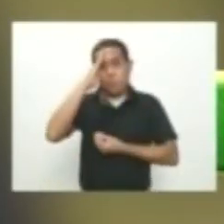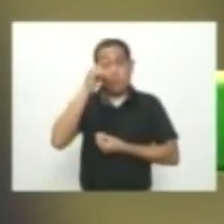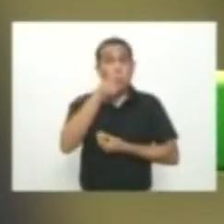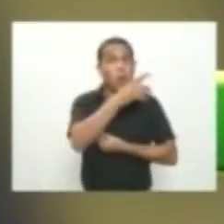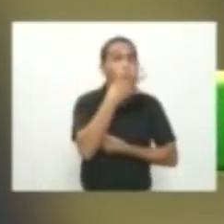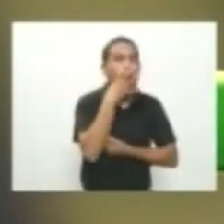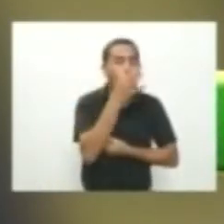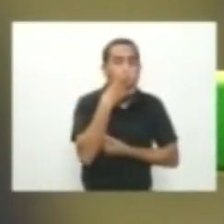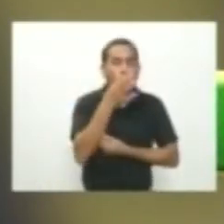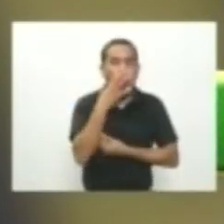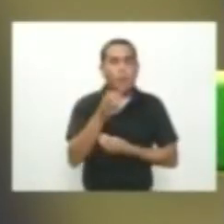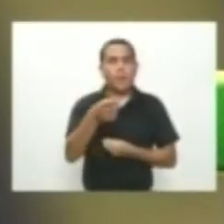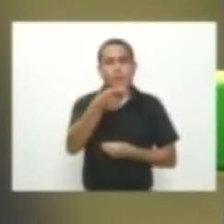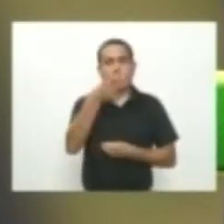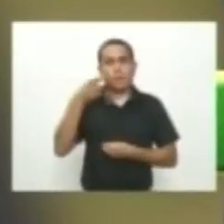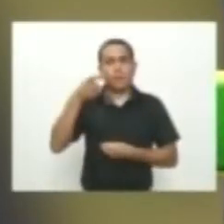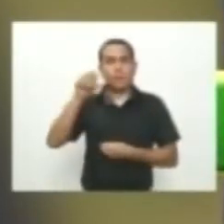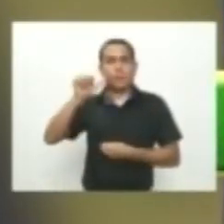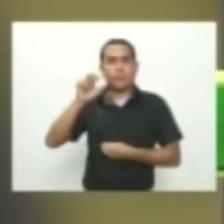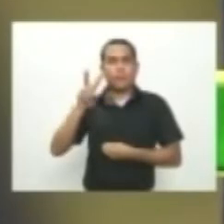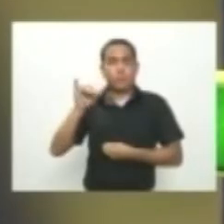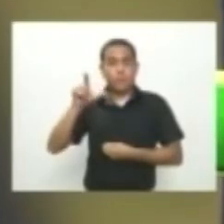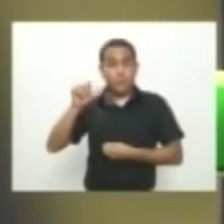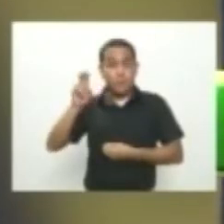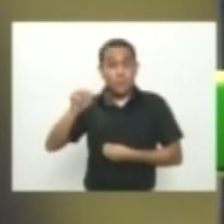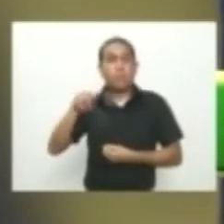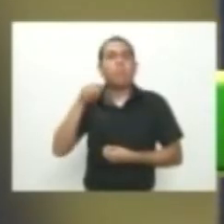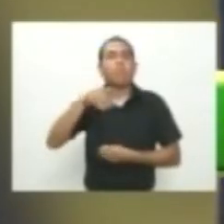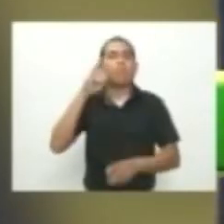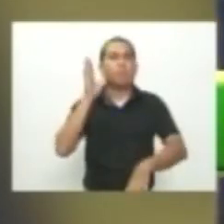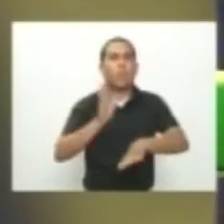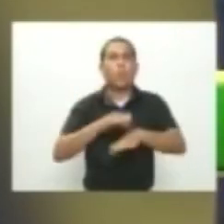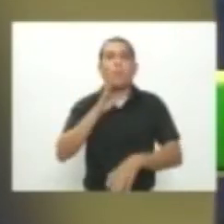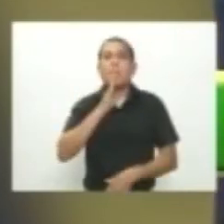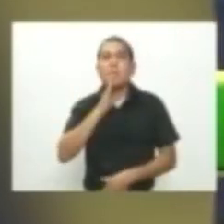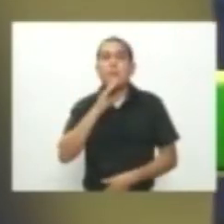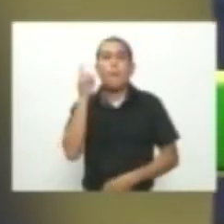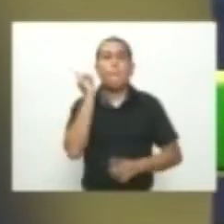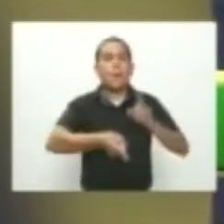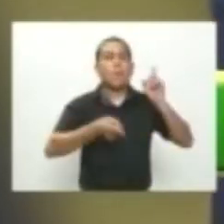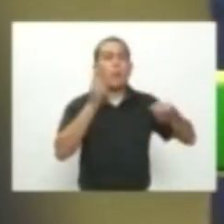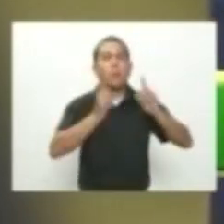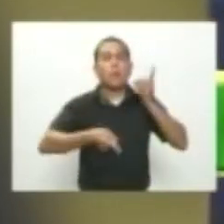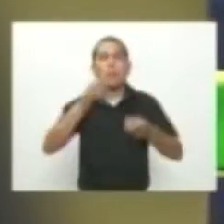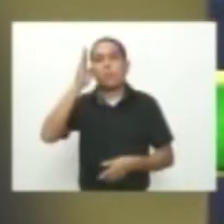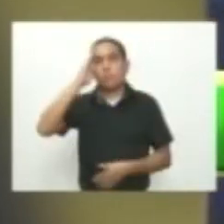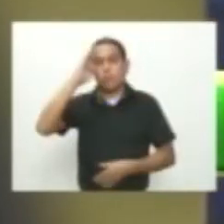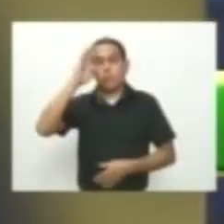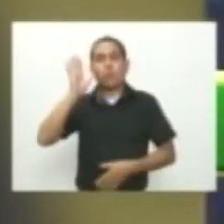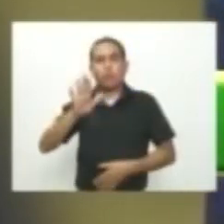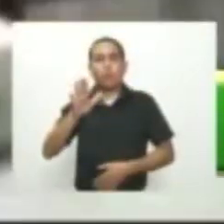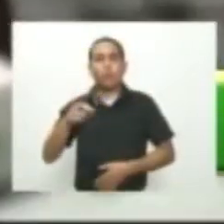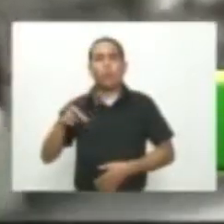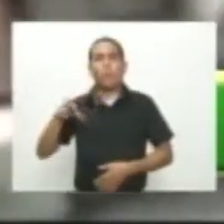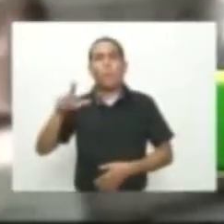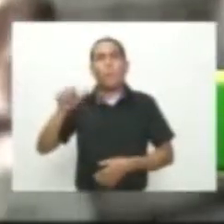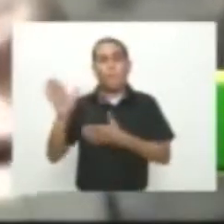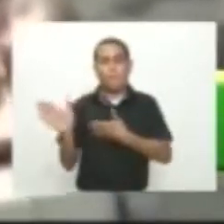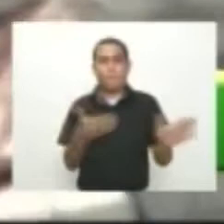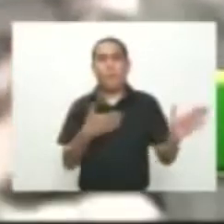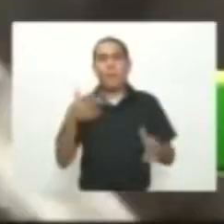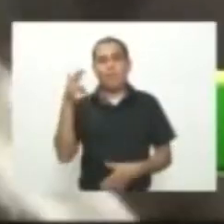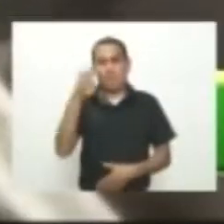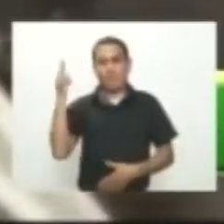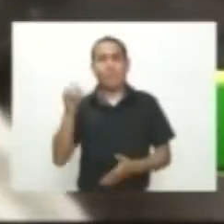conocido con el alias del Gavilán sería el responsable de ordenar la muerte de los policías con el denominado plan pistola en